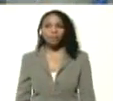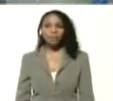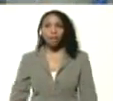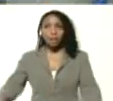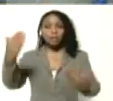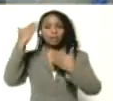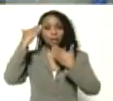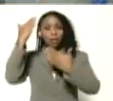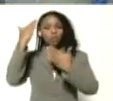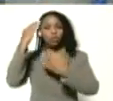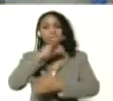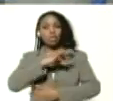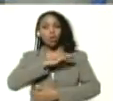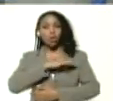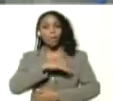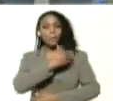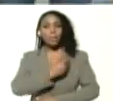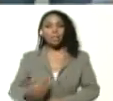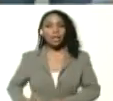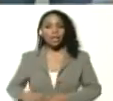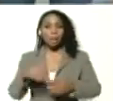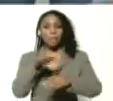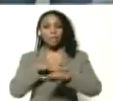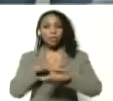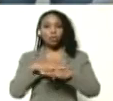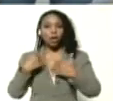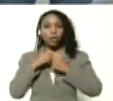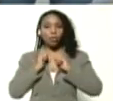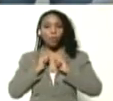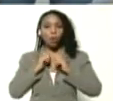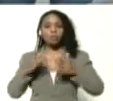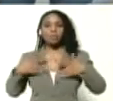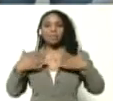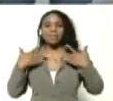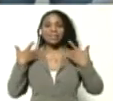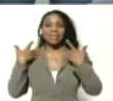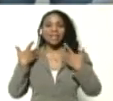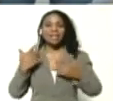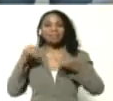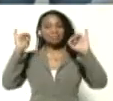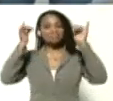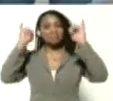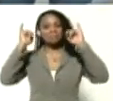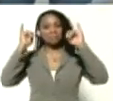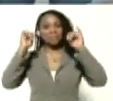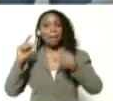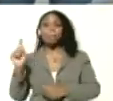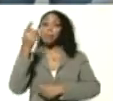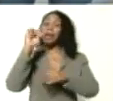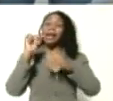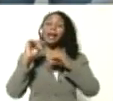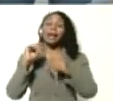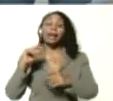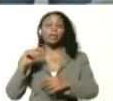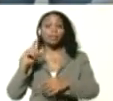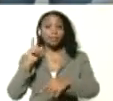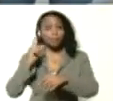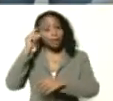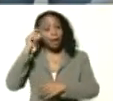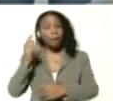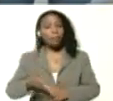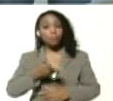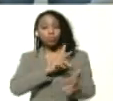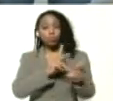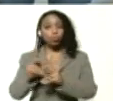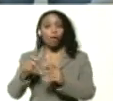señor presidente saludo ministro Aristóbulo nos encontramos con alegría conmemorando celebrando el primer aniversario del plan educativo